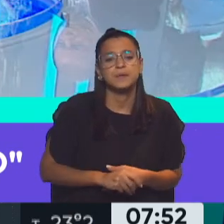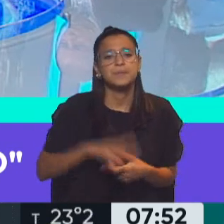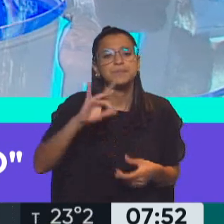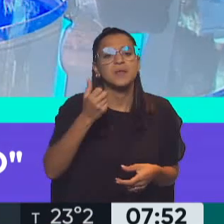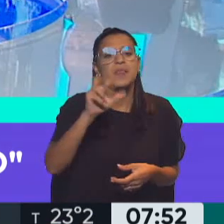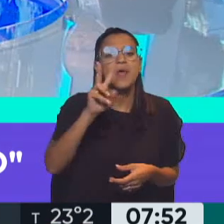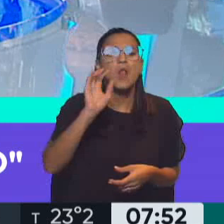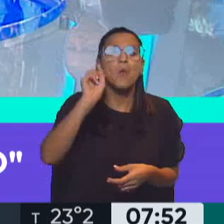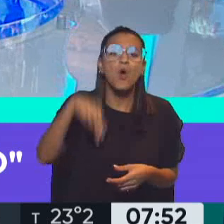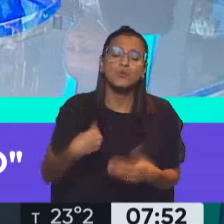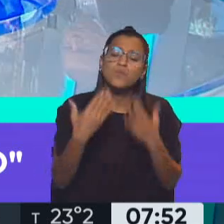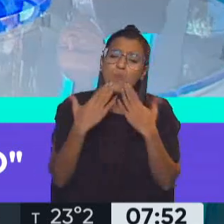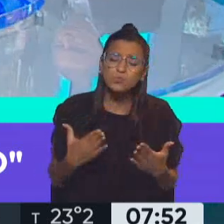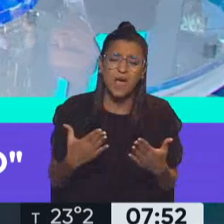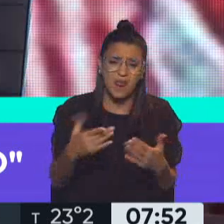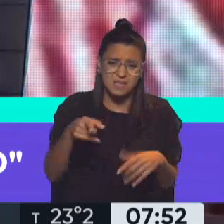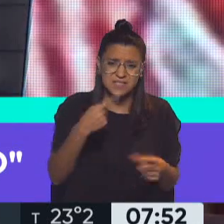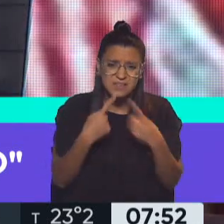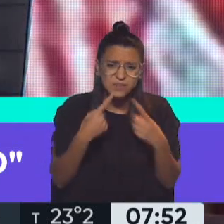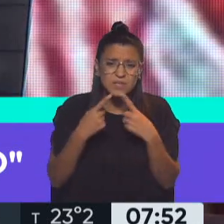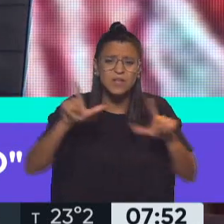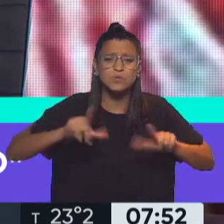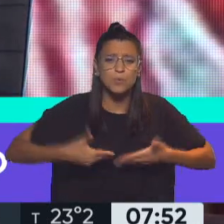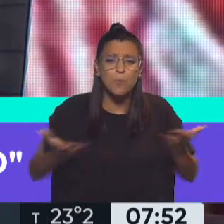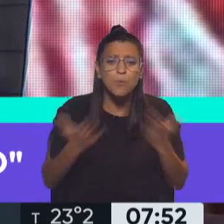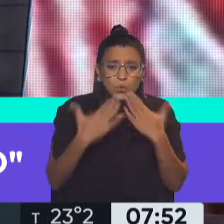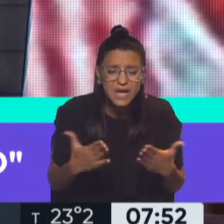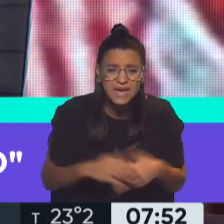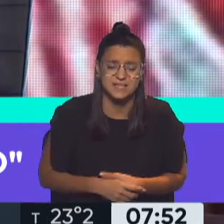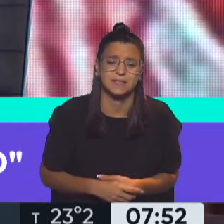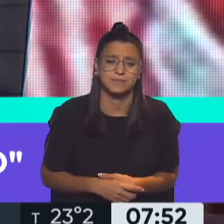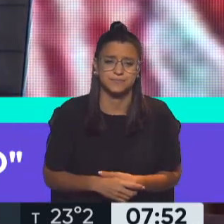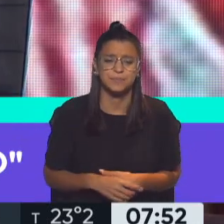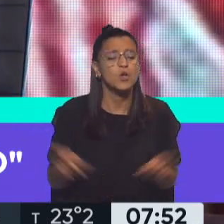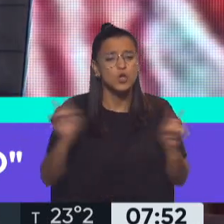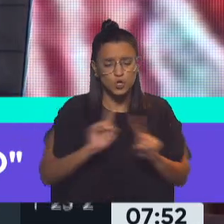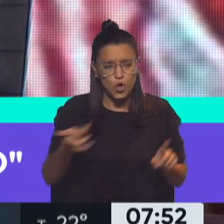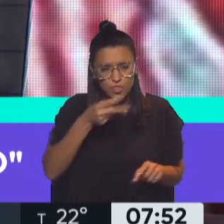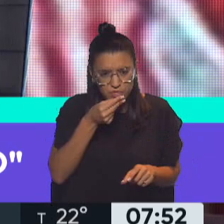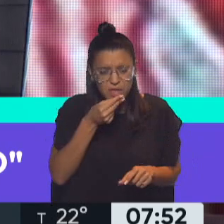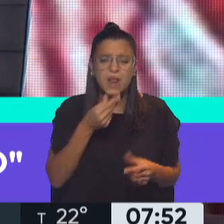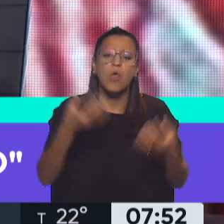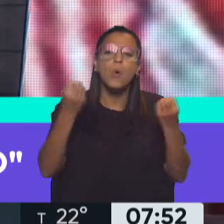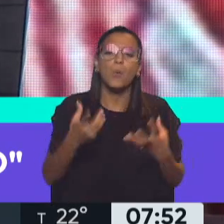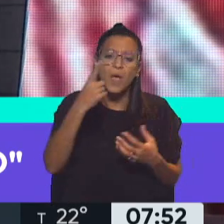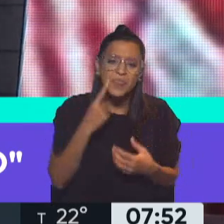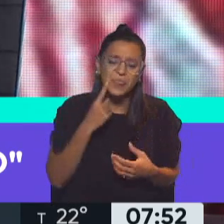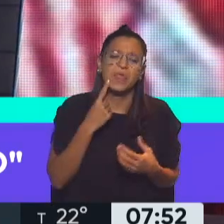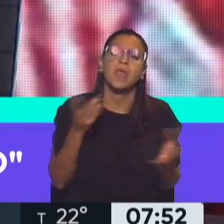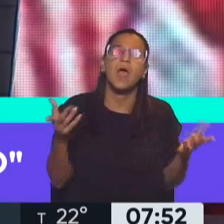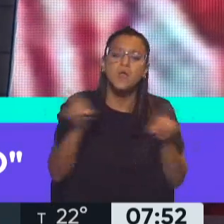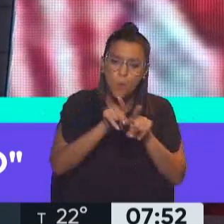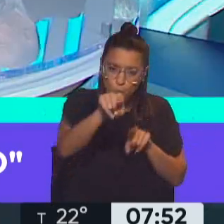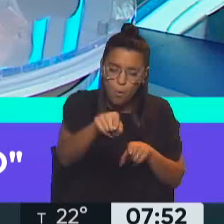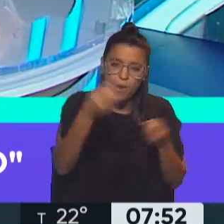Dalbón, le agradecemos muchísimo esta entrevista con la televisión pública. Muchas gracias. No, de nada. Tenés un buen día. Hasta luego. Igualmente usted. Muy